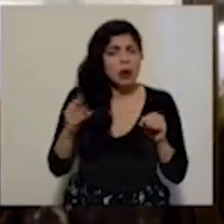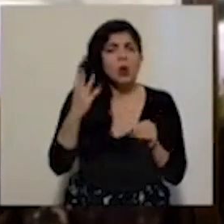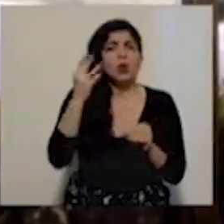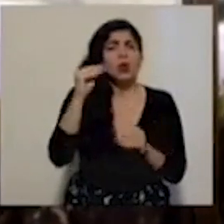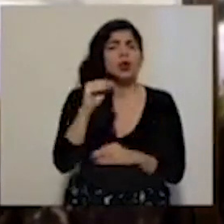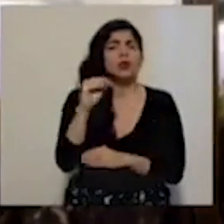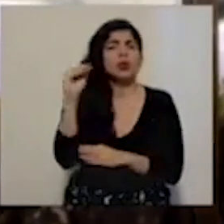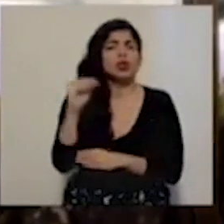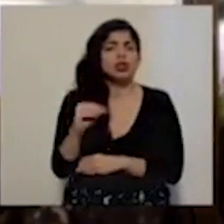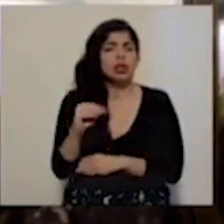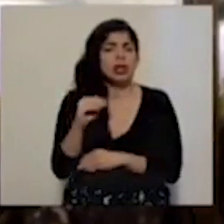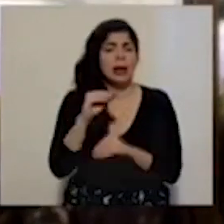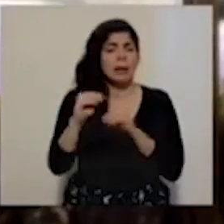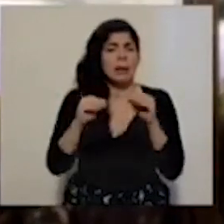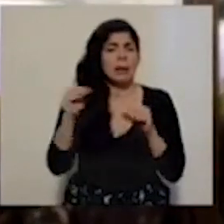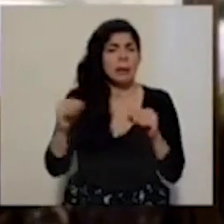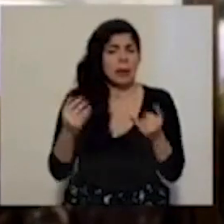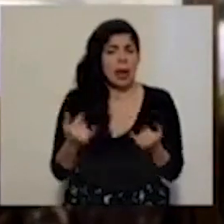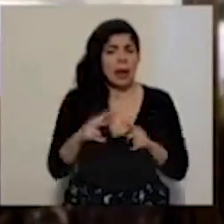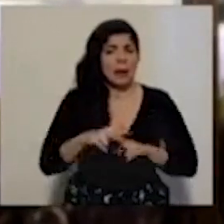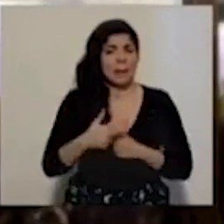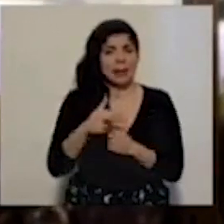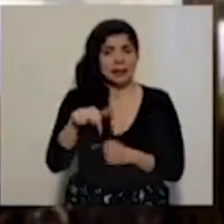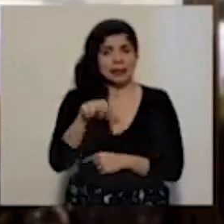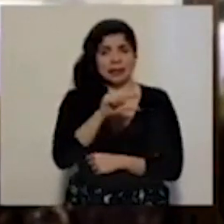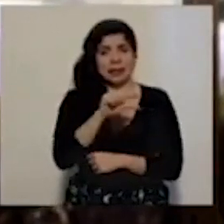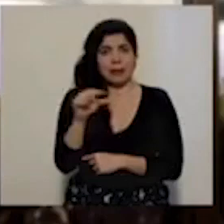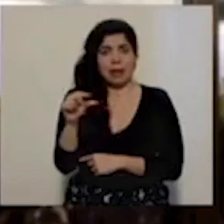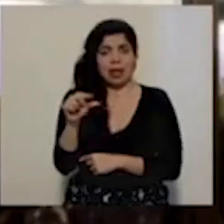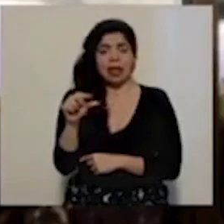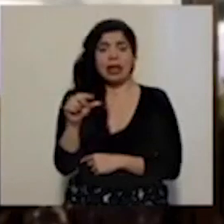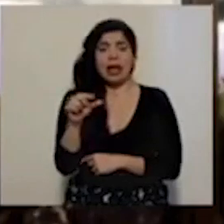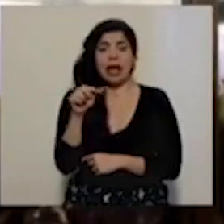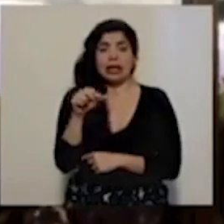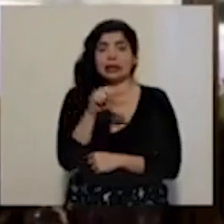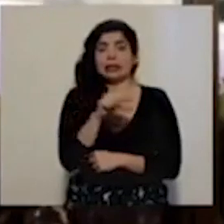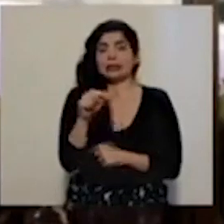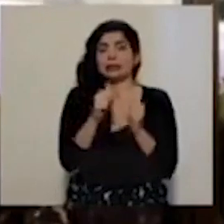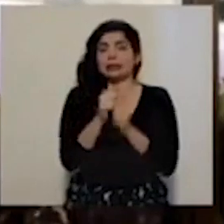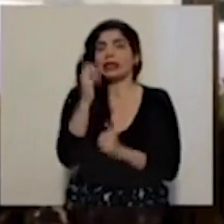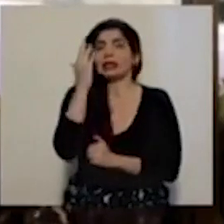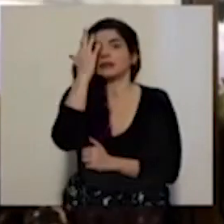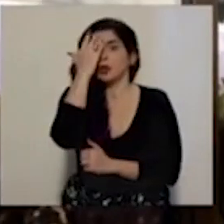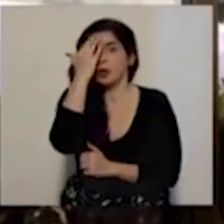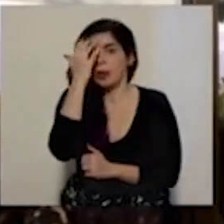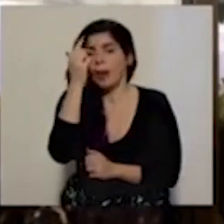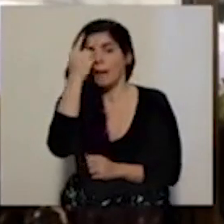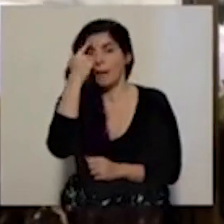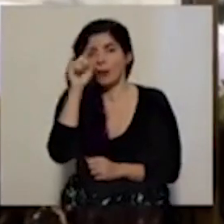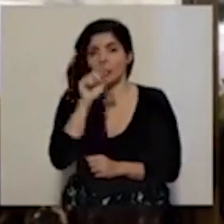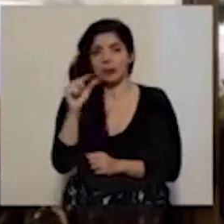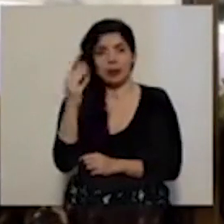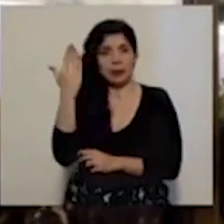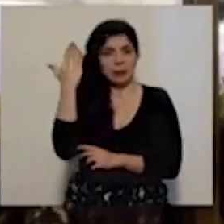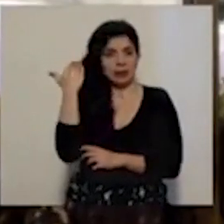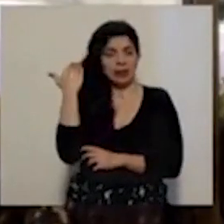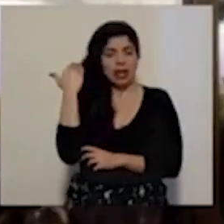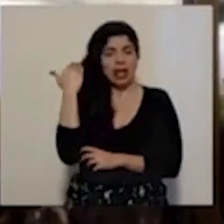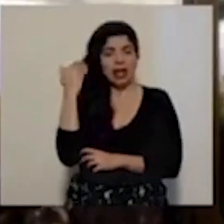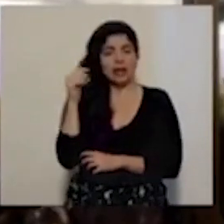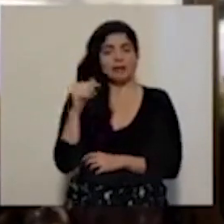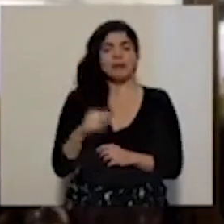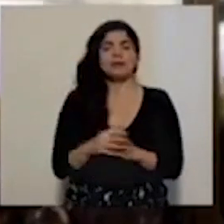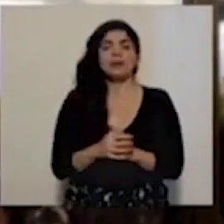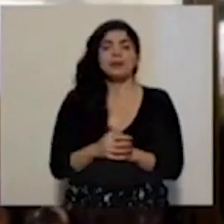contagio estamos iniciando la semana que era particularmente preocupante la semana anterior? Y